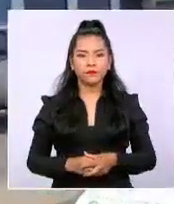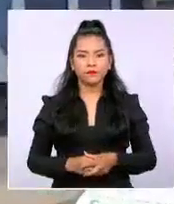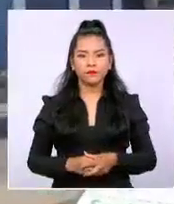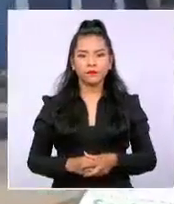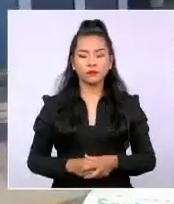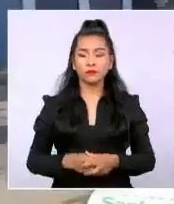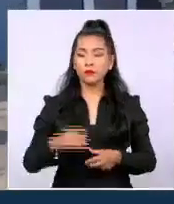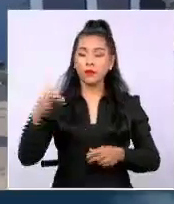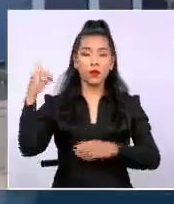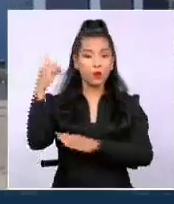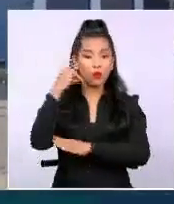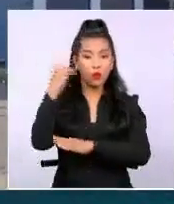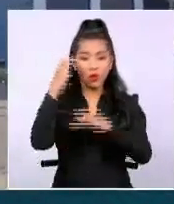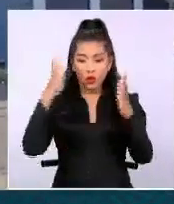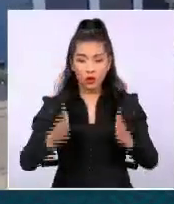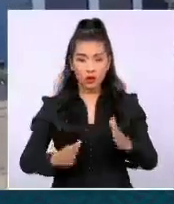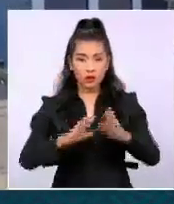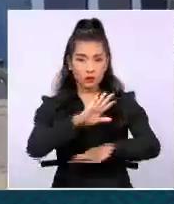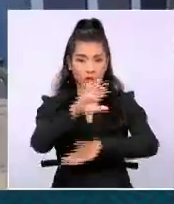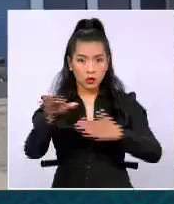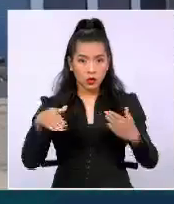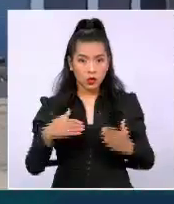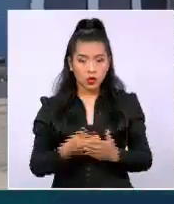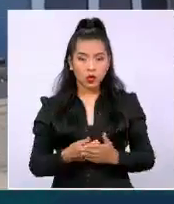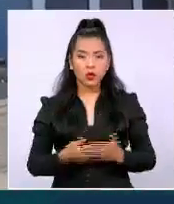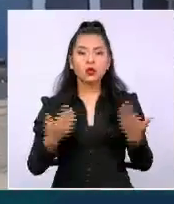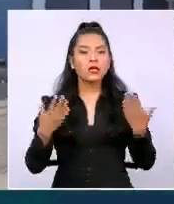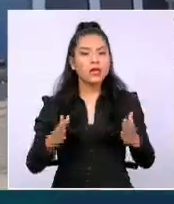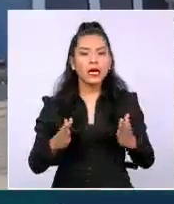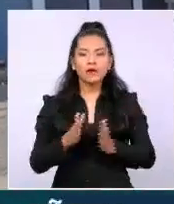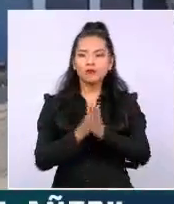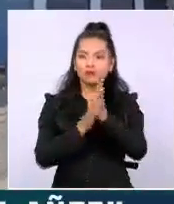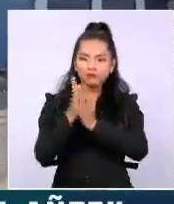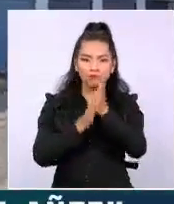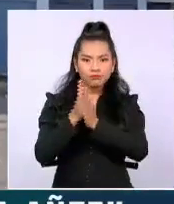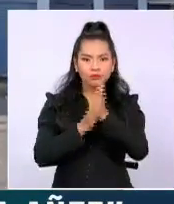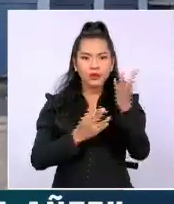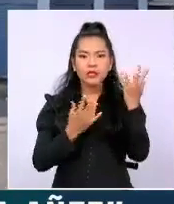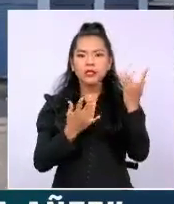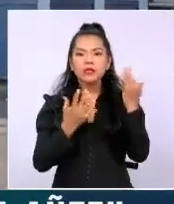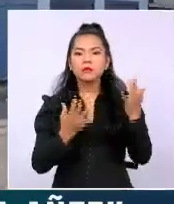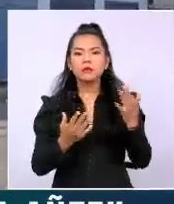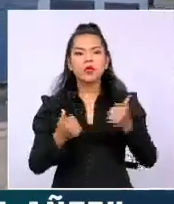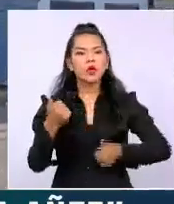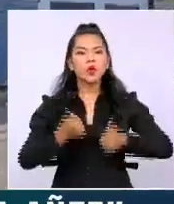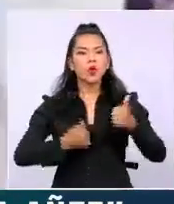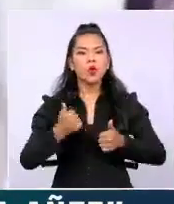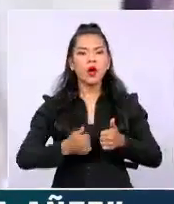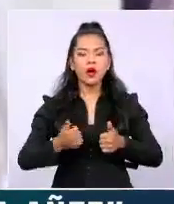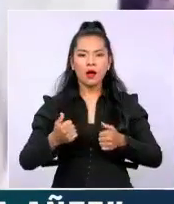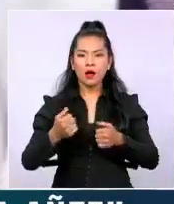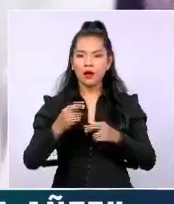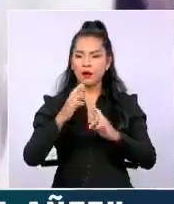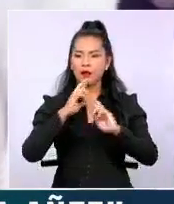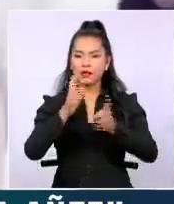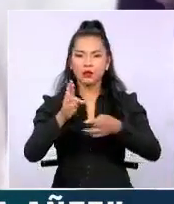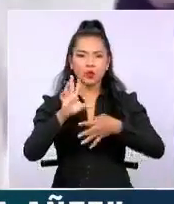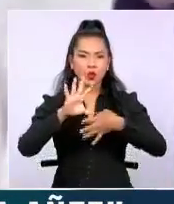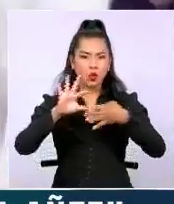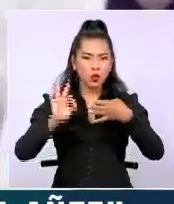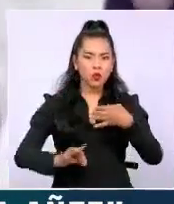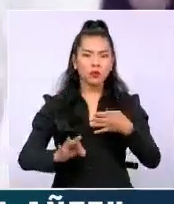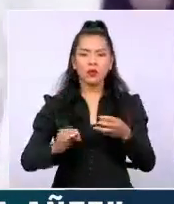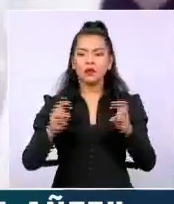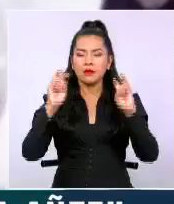Los bolivianos estamos ansiosos de conocer finalmente el fallo de la justicia